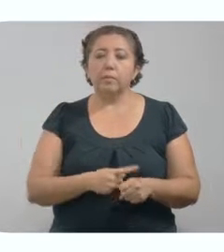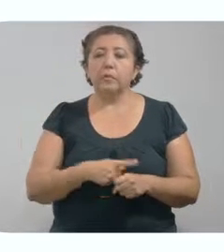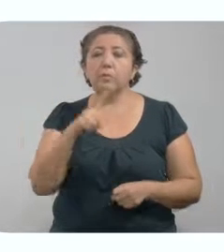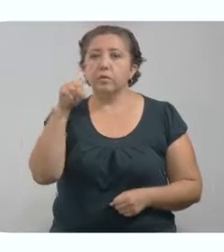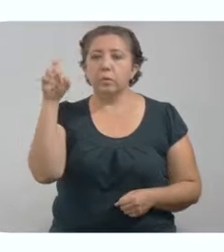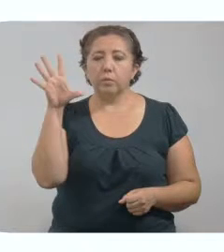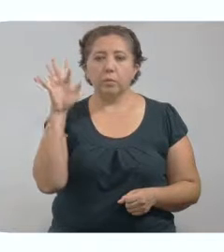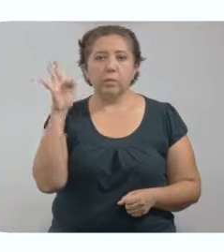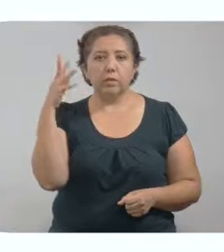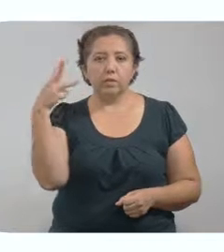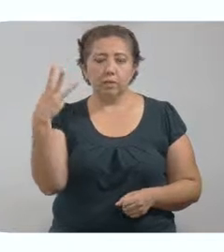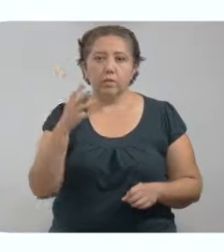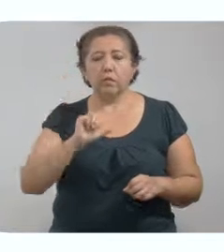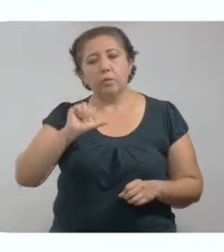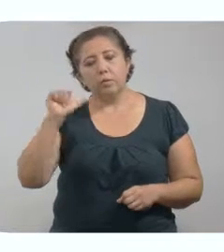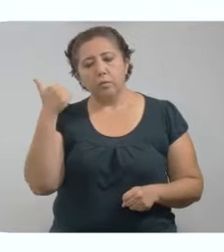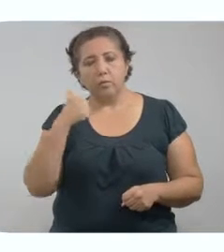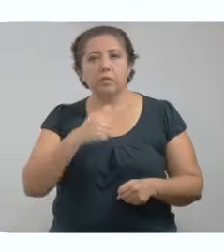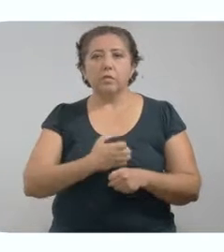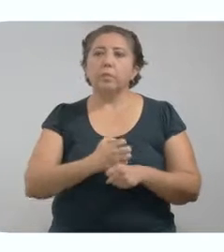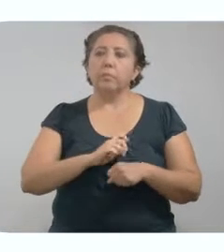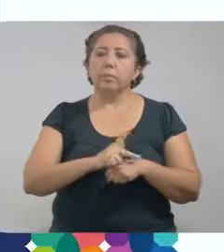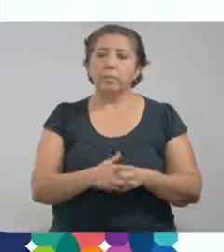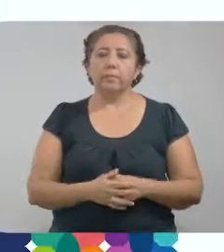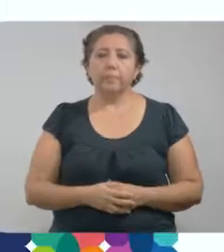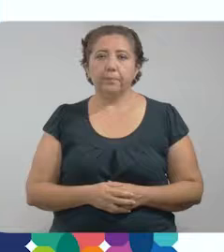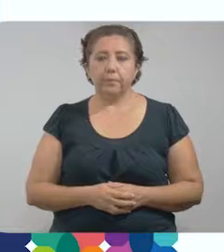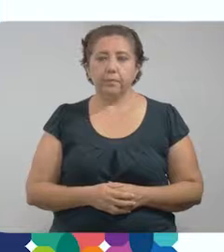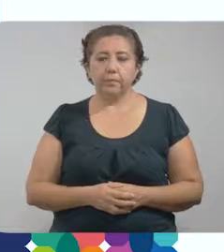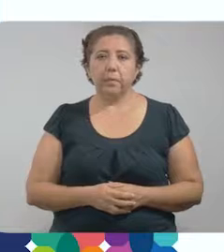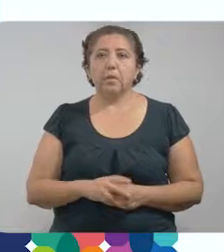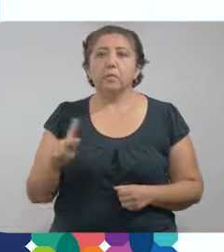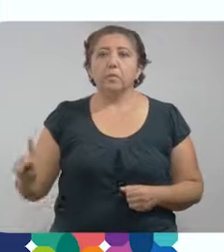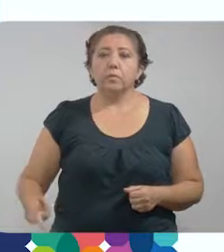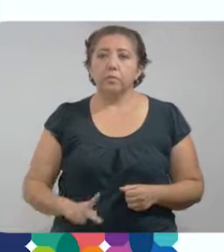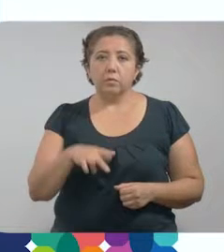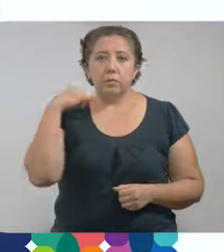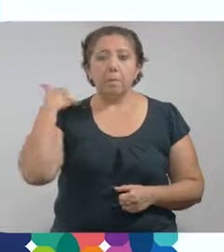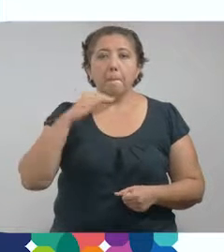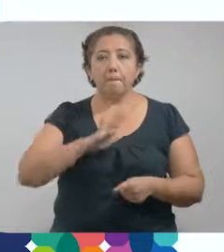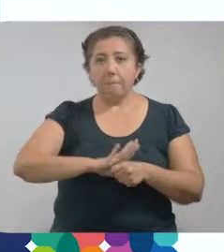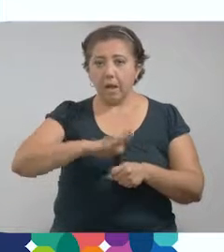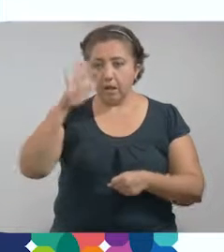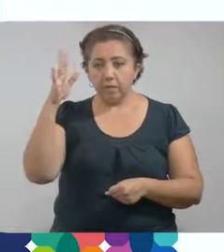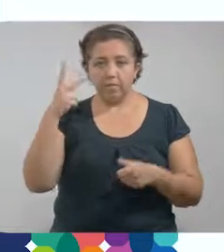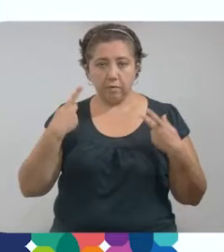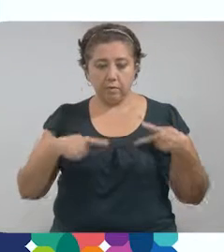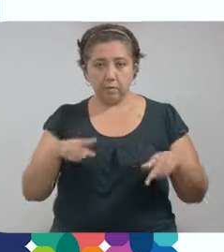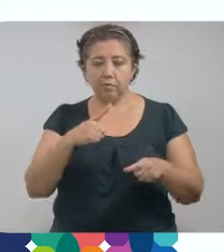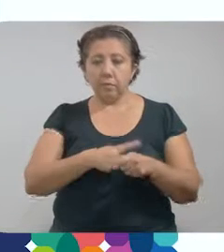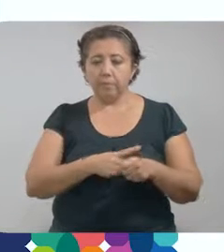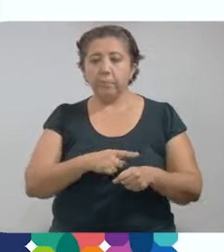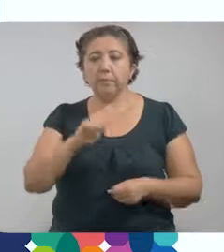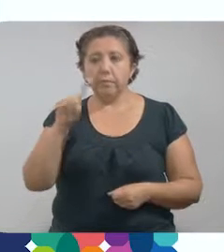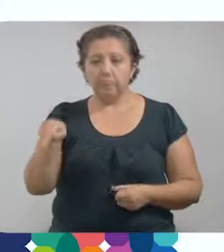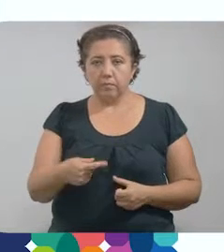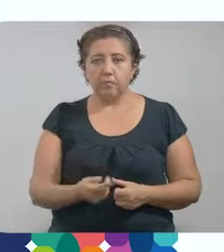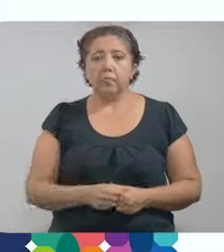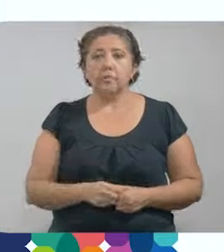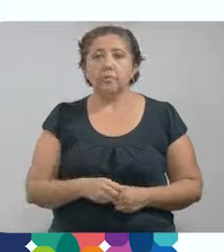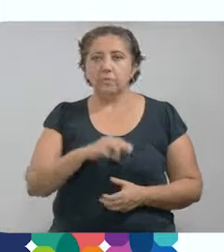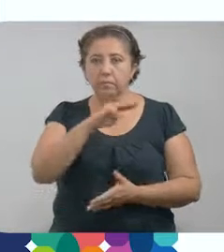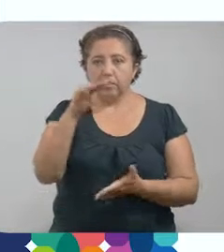143 de los cuales son de otro país u otro estado. Los municipios de Yucatán con mayor número de personas contagiadas son